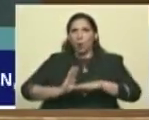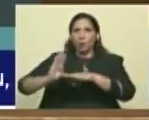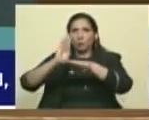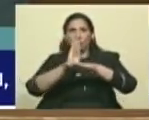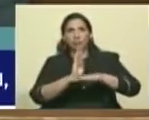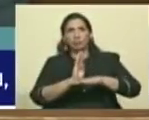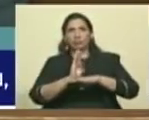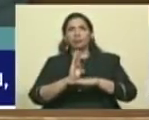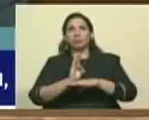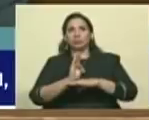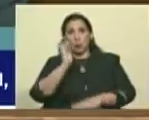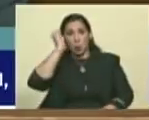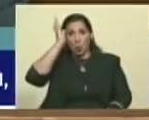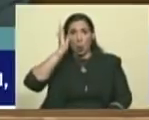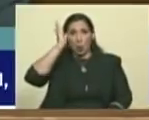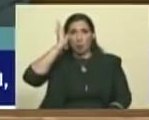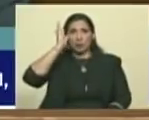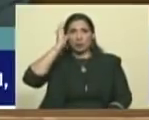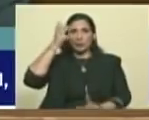y la conciencia.